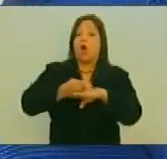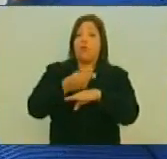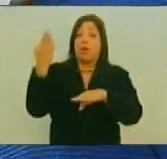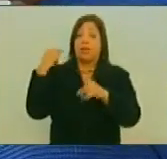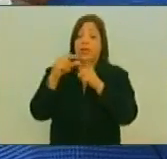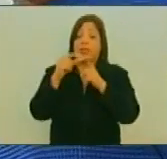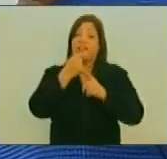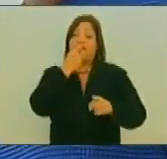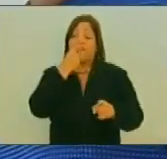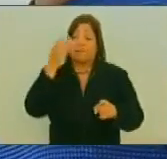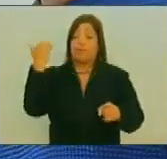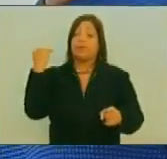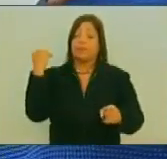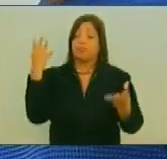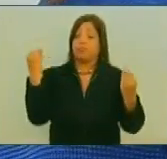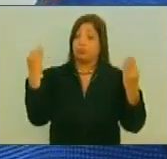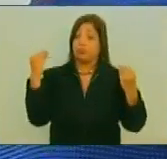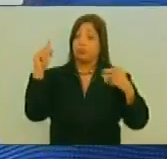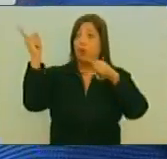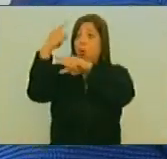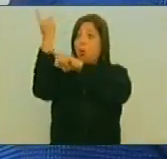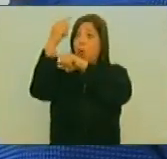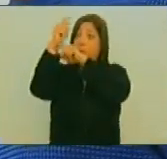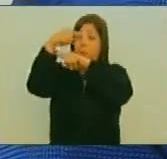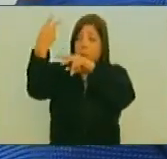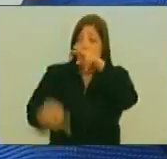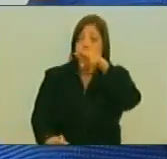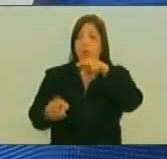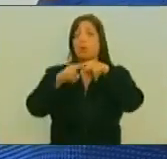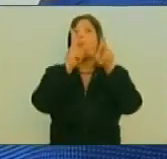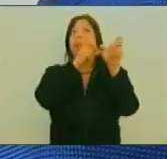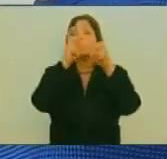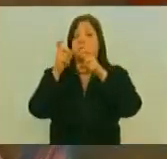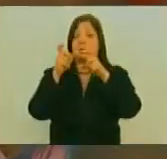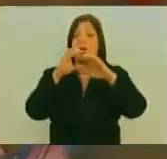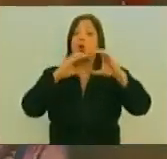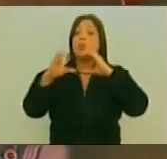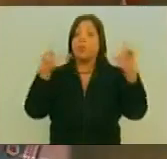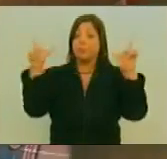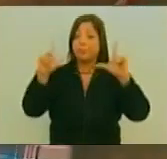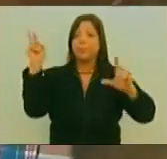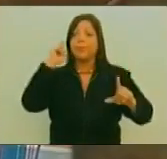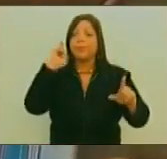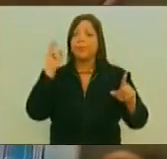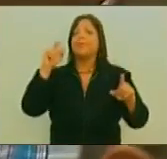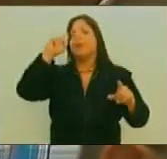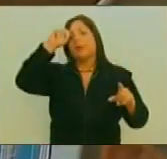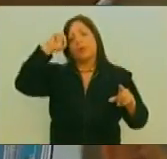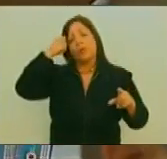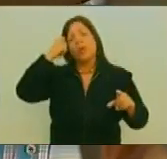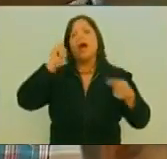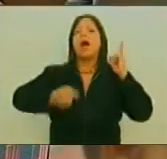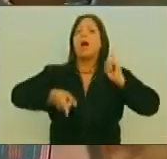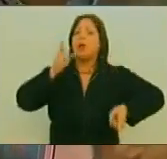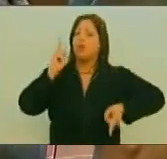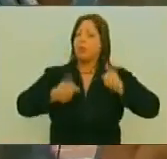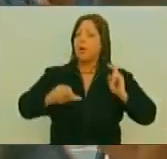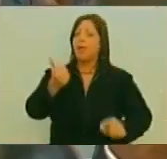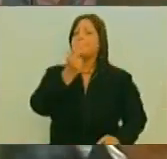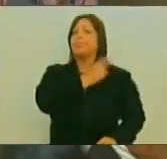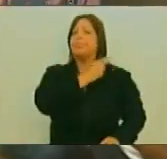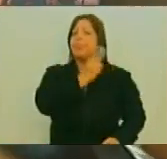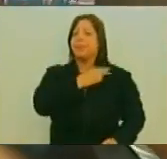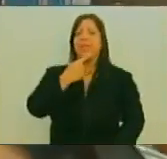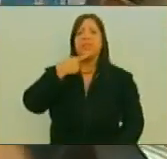De la Cuarta República Medios de comunicación Que hoy podemos Recordar Incluso Algunos De sus directivos